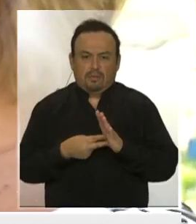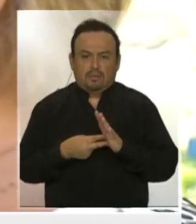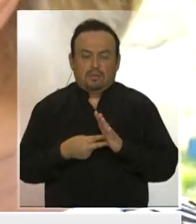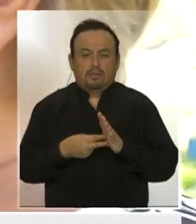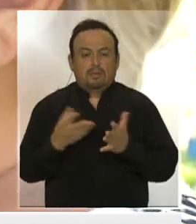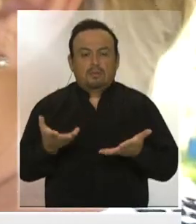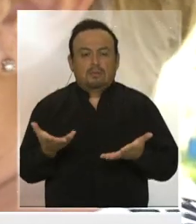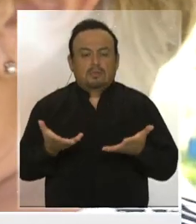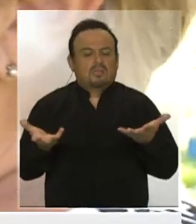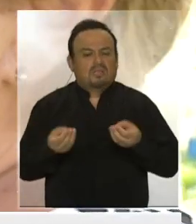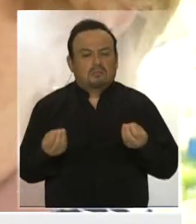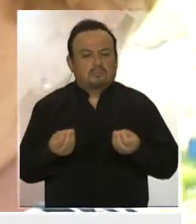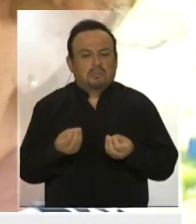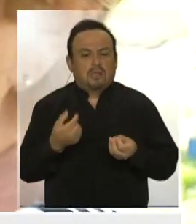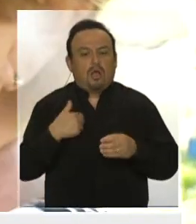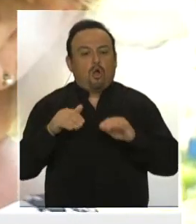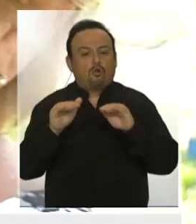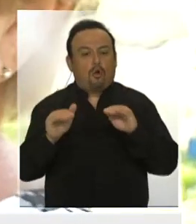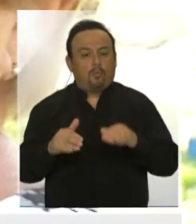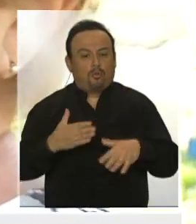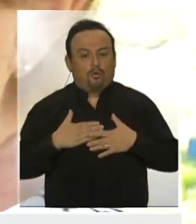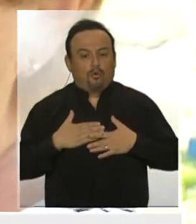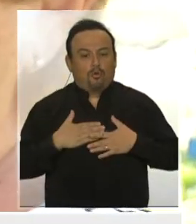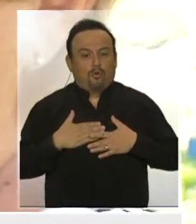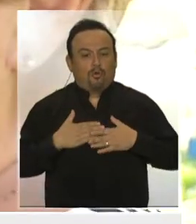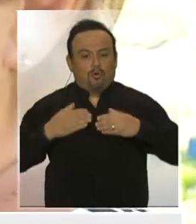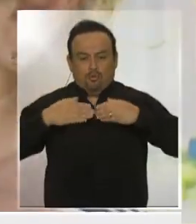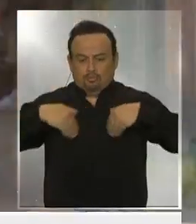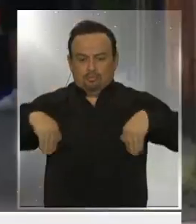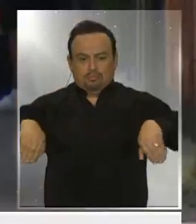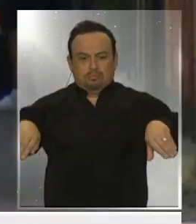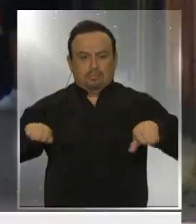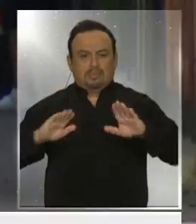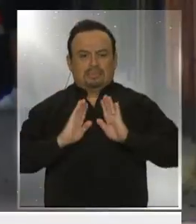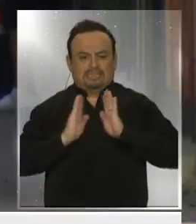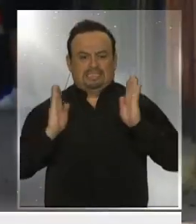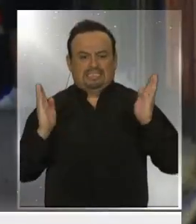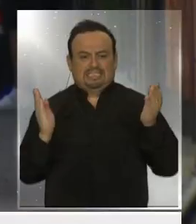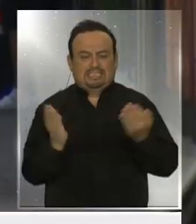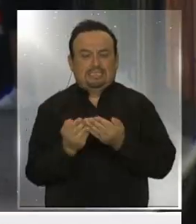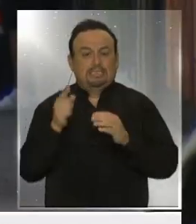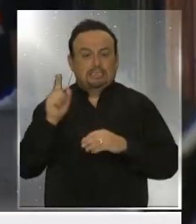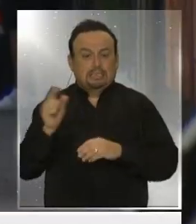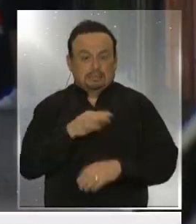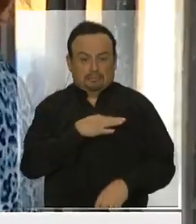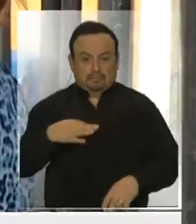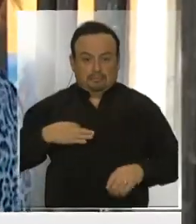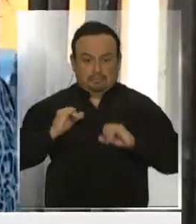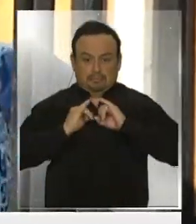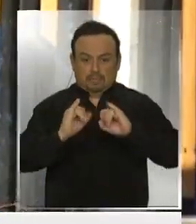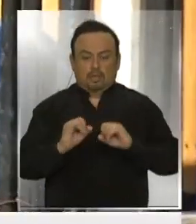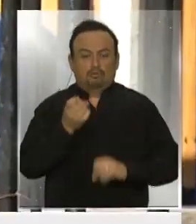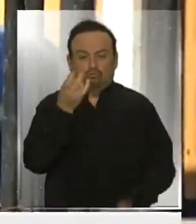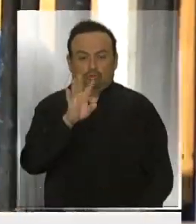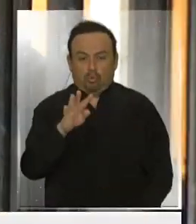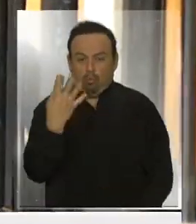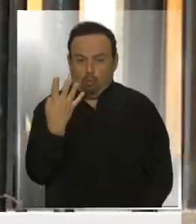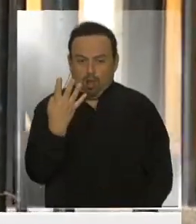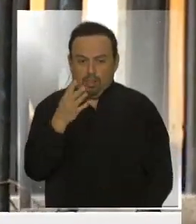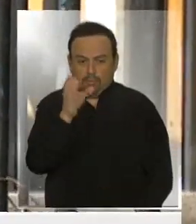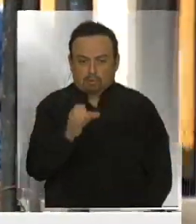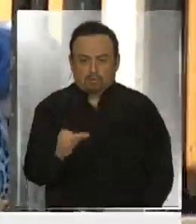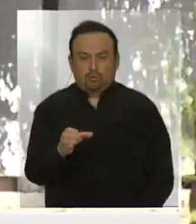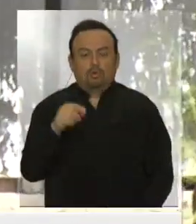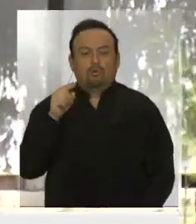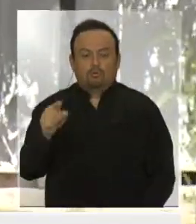Entonces, ¿qué nos acomodaría más? Unas barreras sanitarias. Según cifras del Ministerio de Salud, solo cuatro personas de Lo Espejo